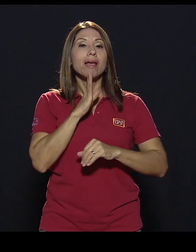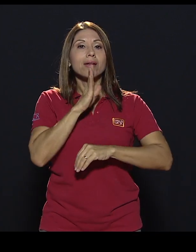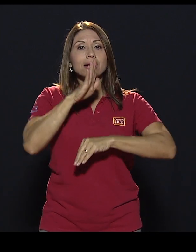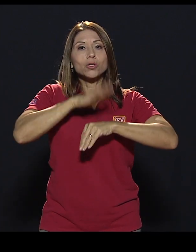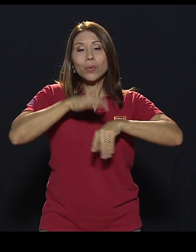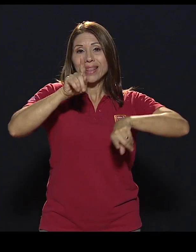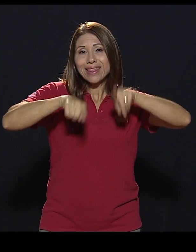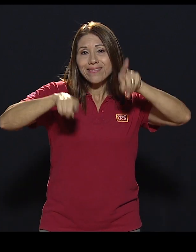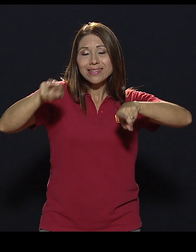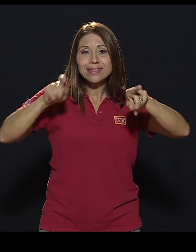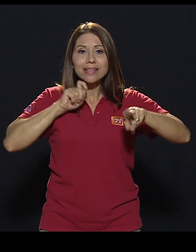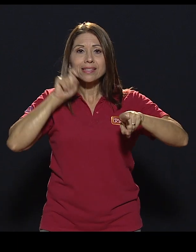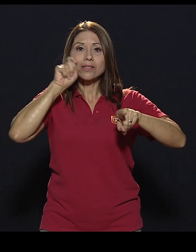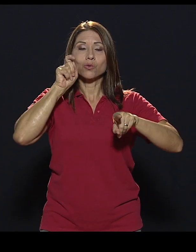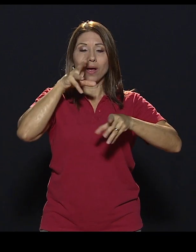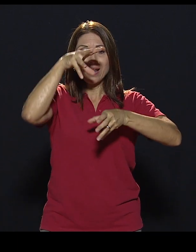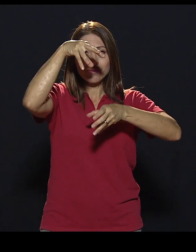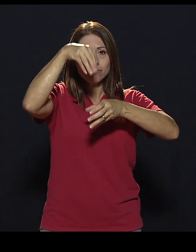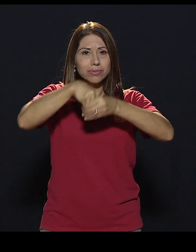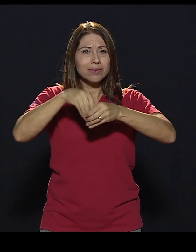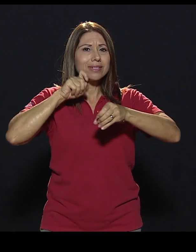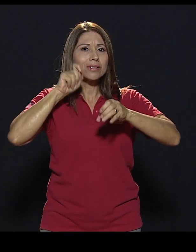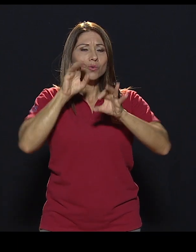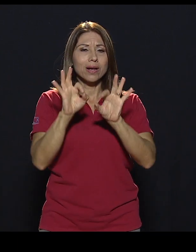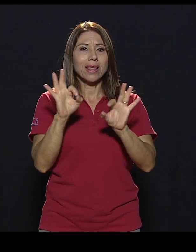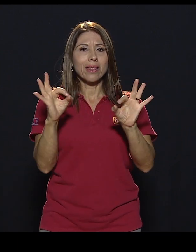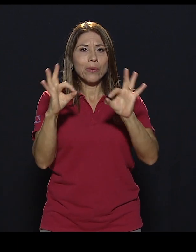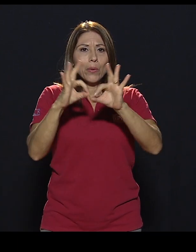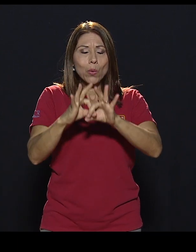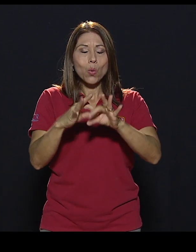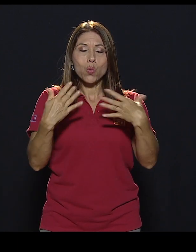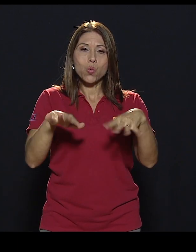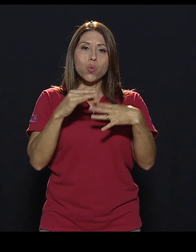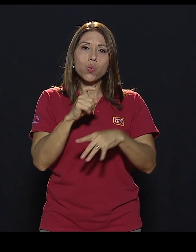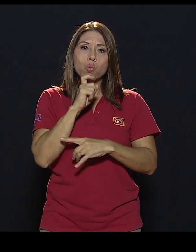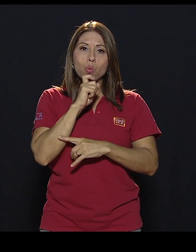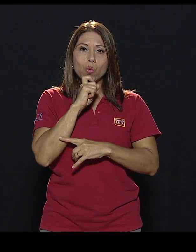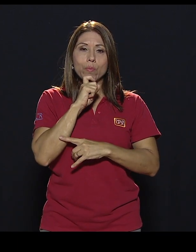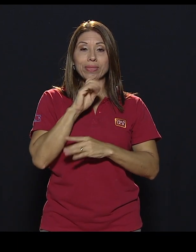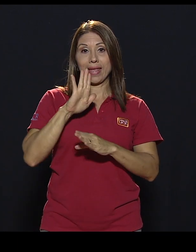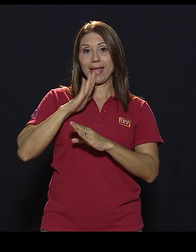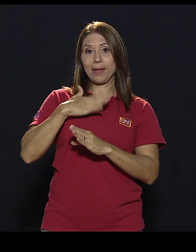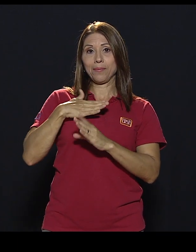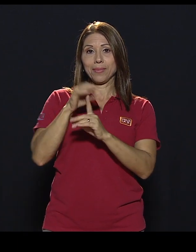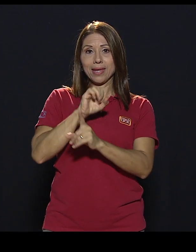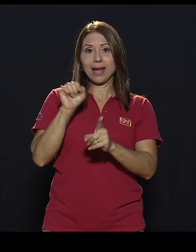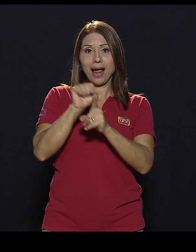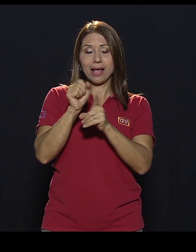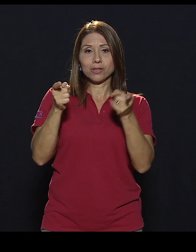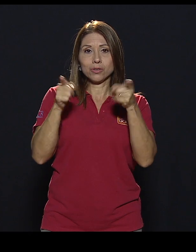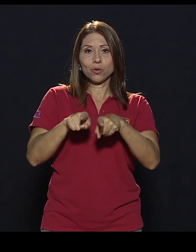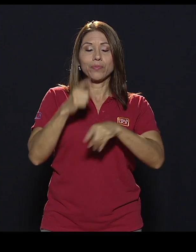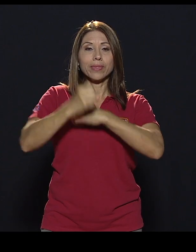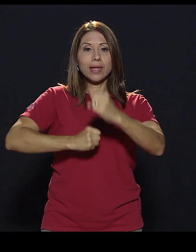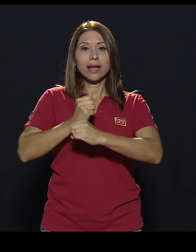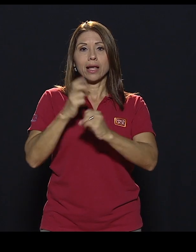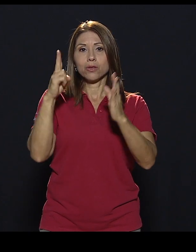diversidad sexual dentro de todo el ámbito de la sexualidad cuesta montones. En mi caso, en el 2011, yo,